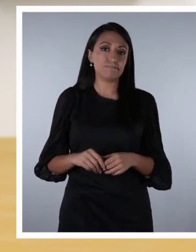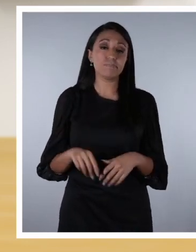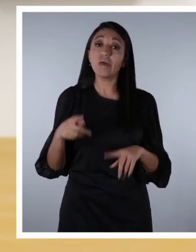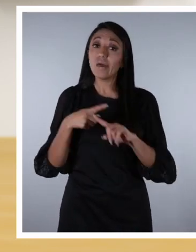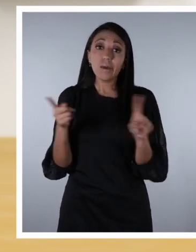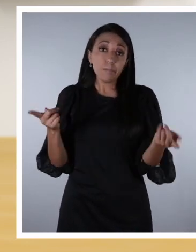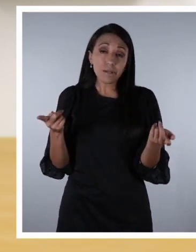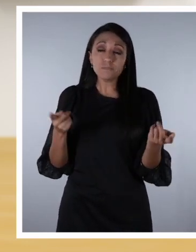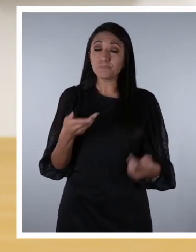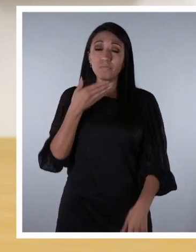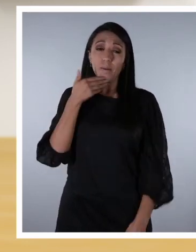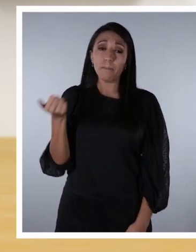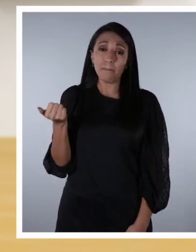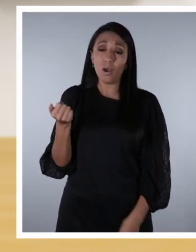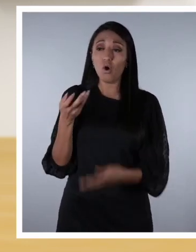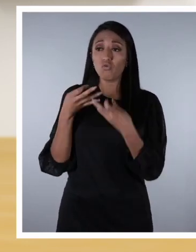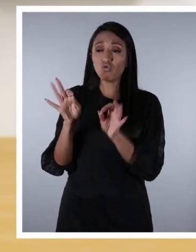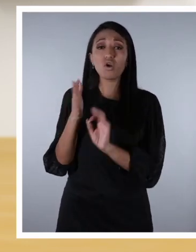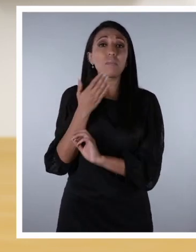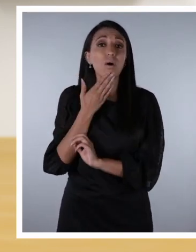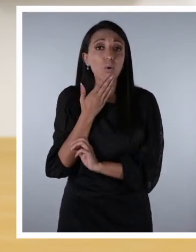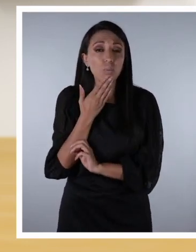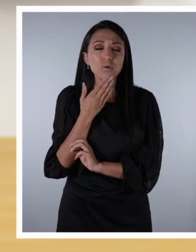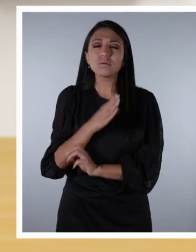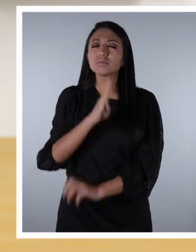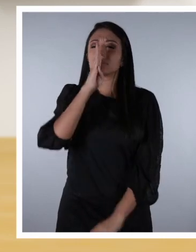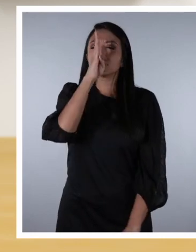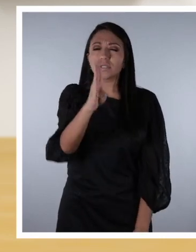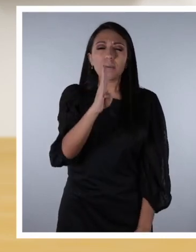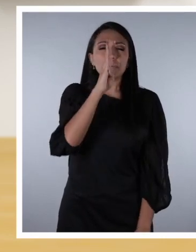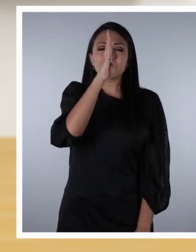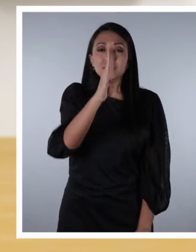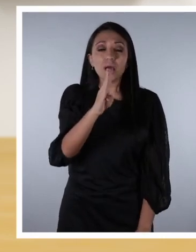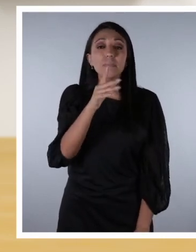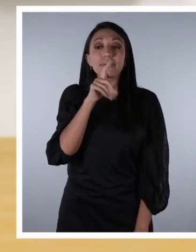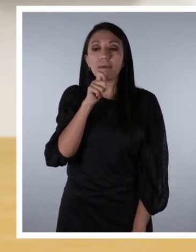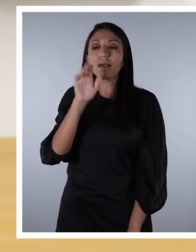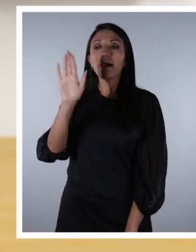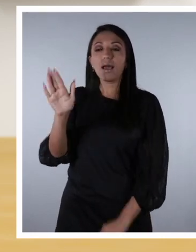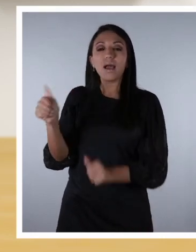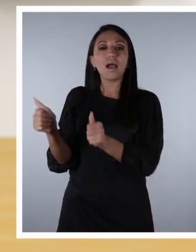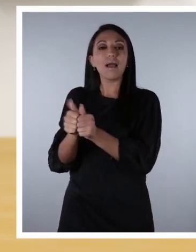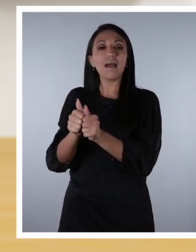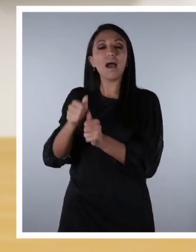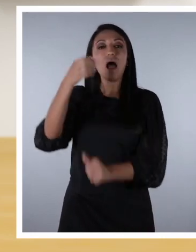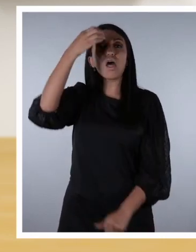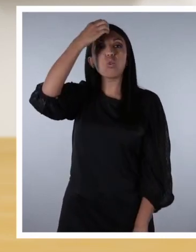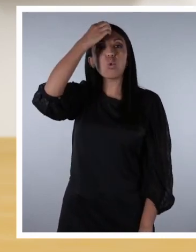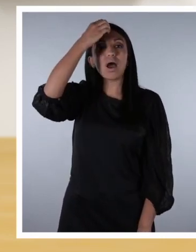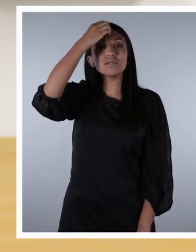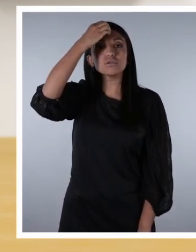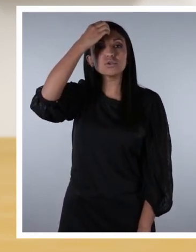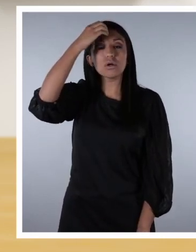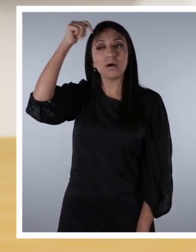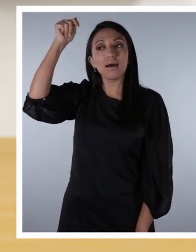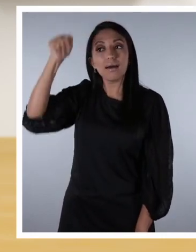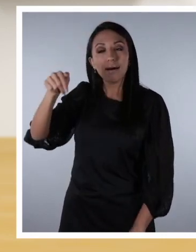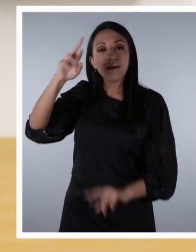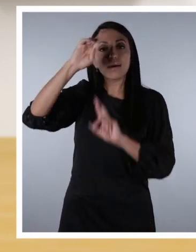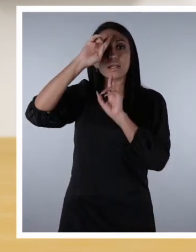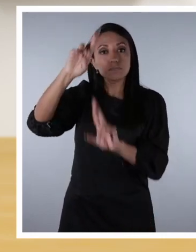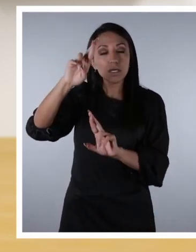Sin embargo, la mejor forma de prevención siempre vendrá de la mano de la educación desde el respeto,